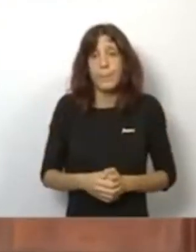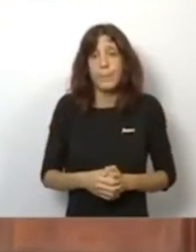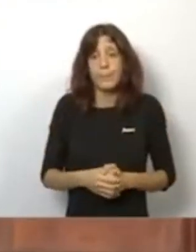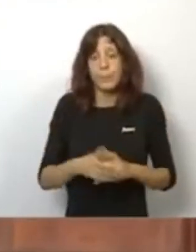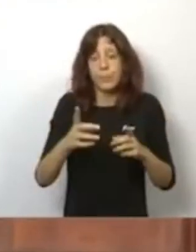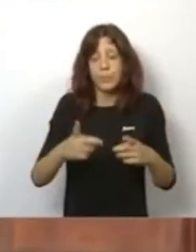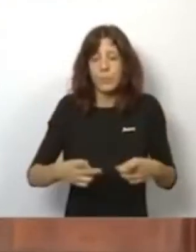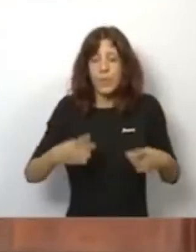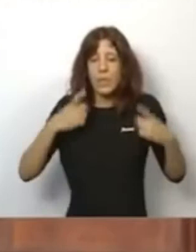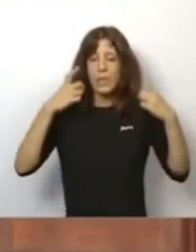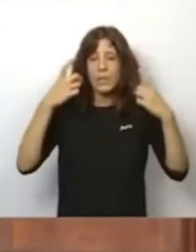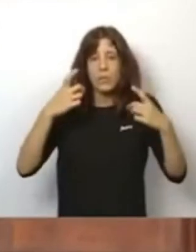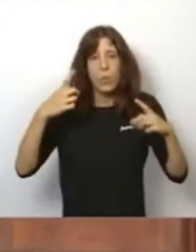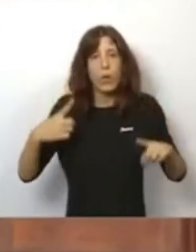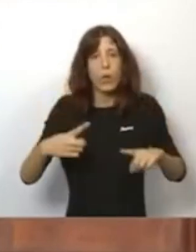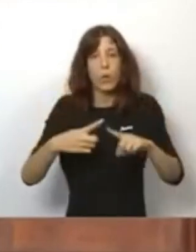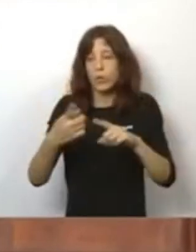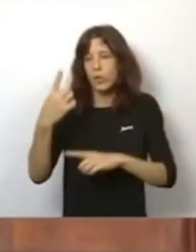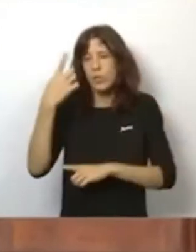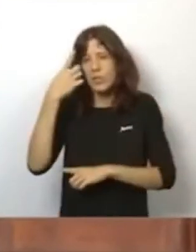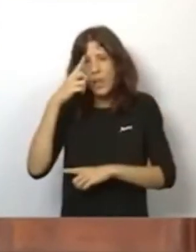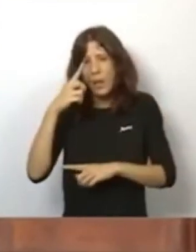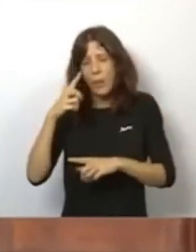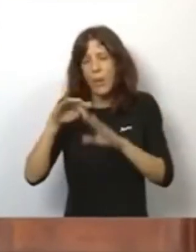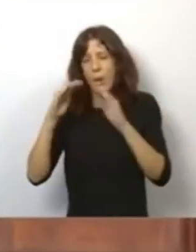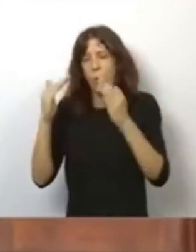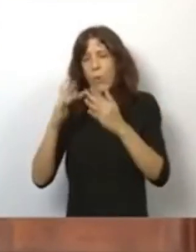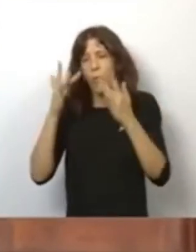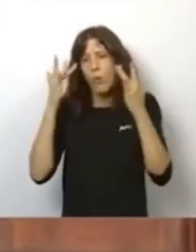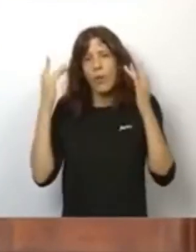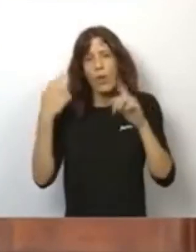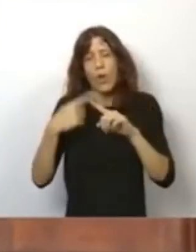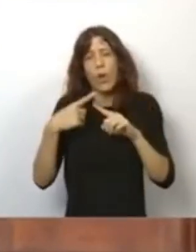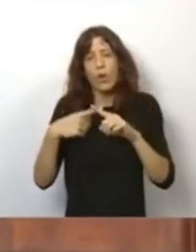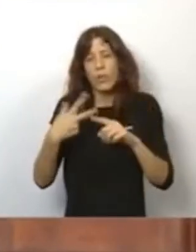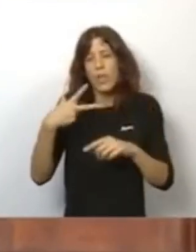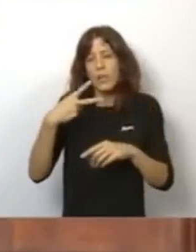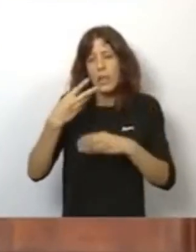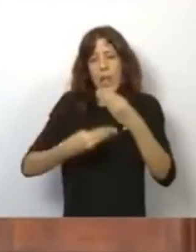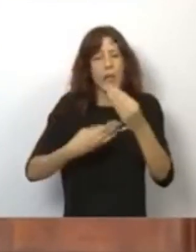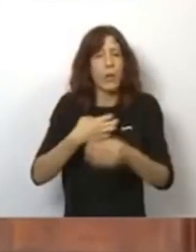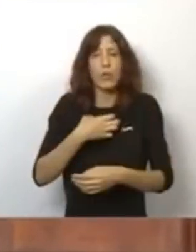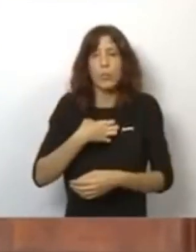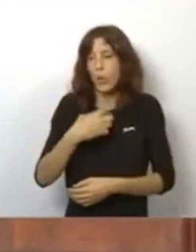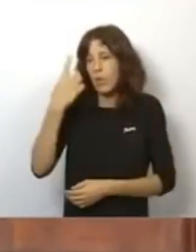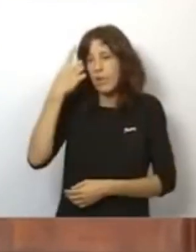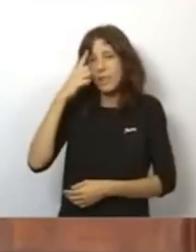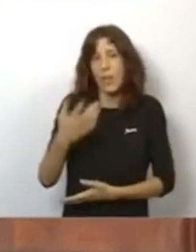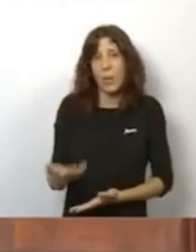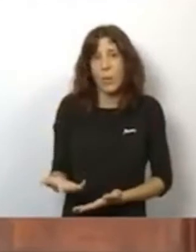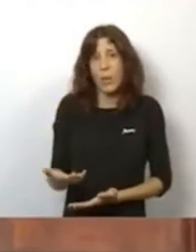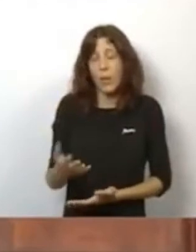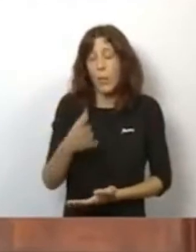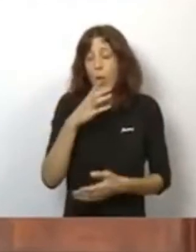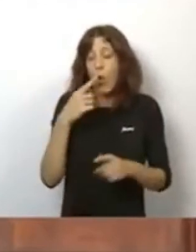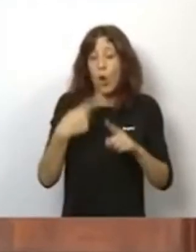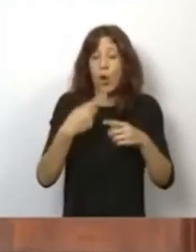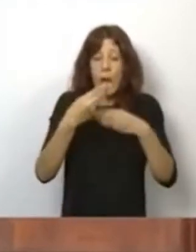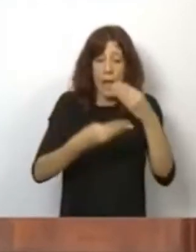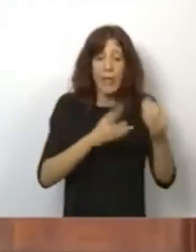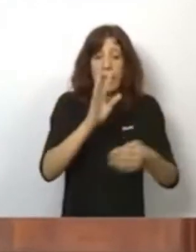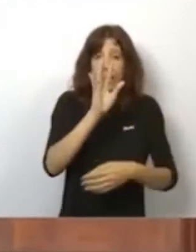esfuerzo que están haciendo porque saben perfectamente que vamos a tener que renunciar a algunos actos, pero los actos que se puedan